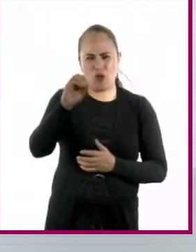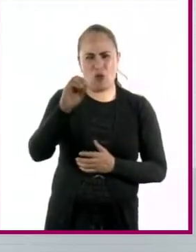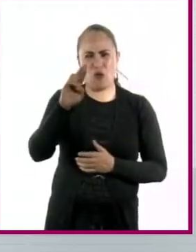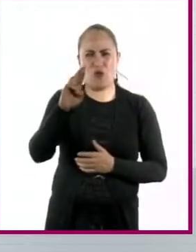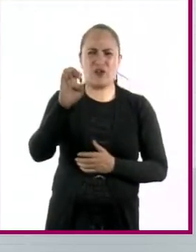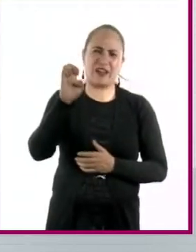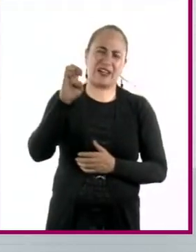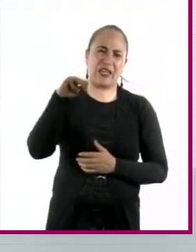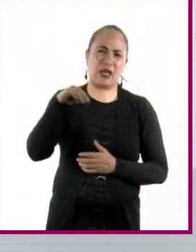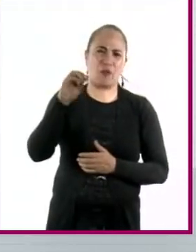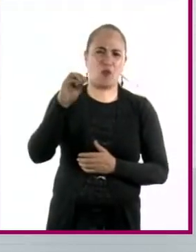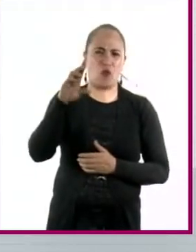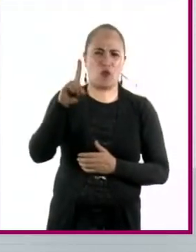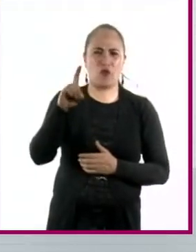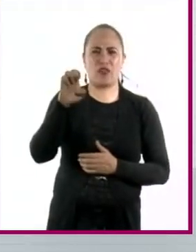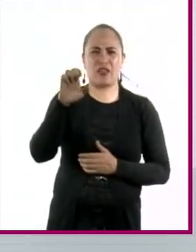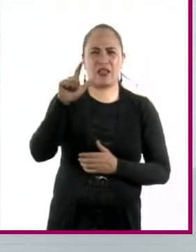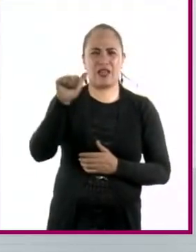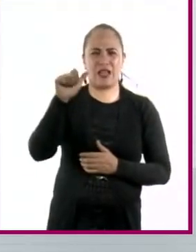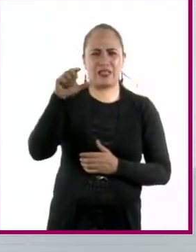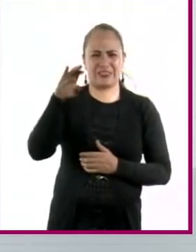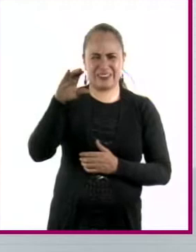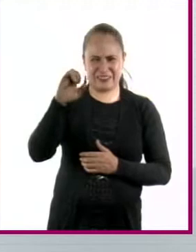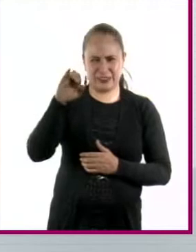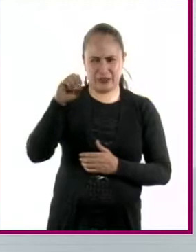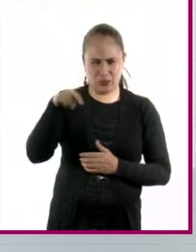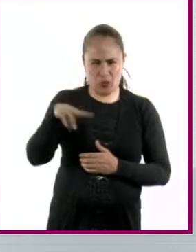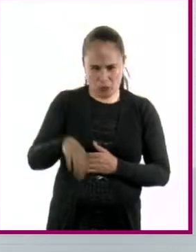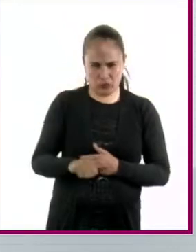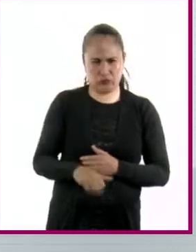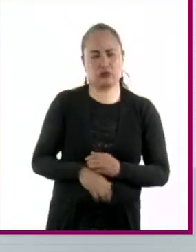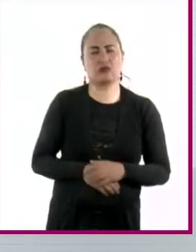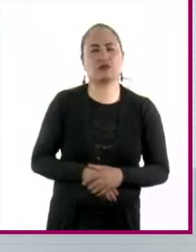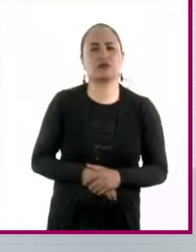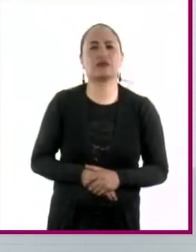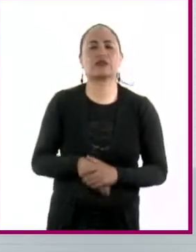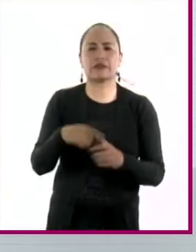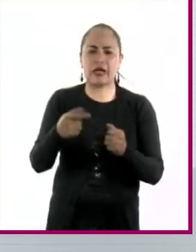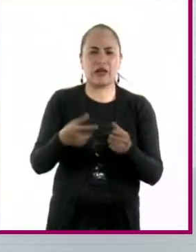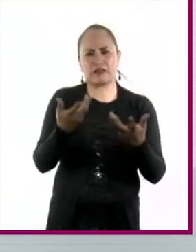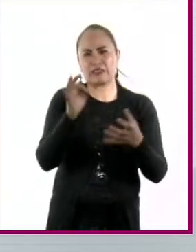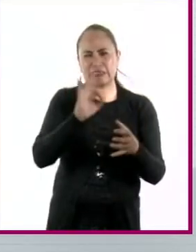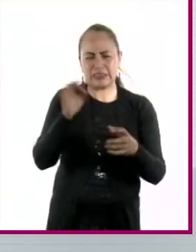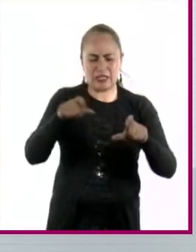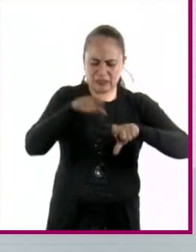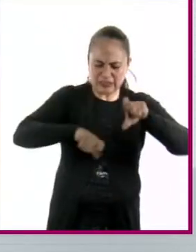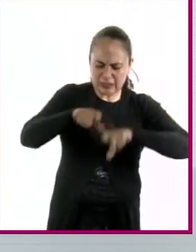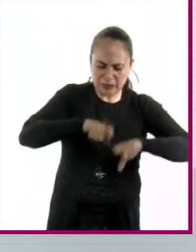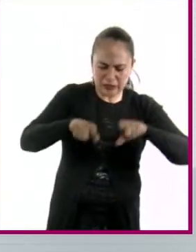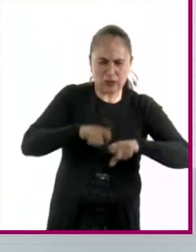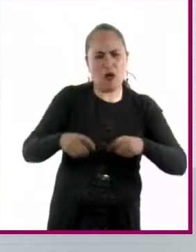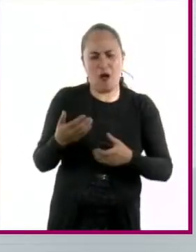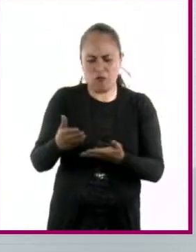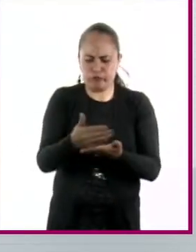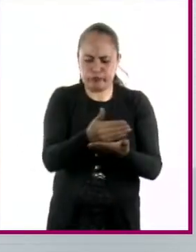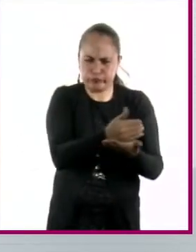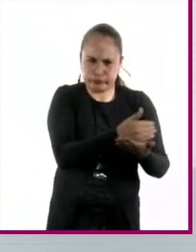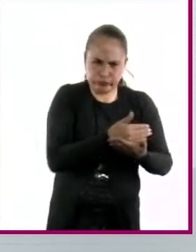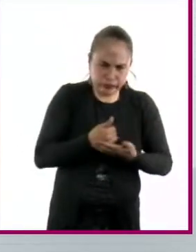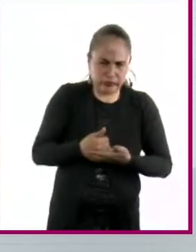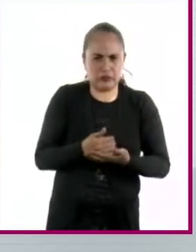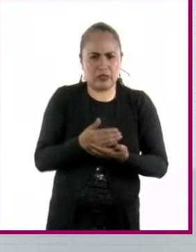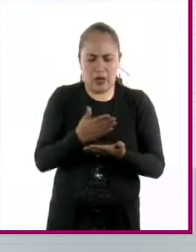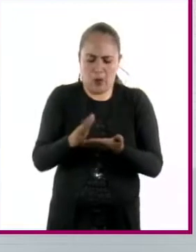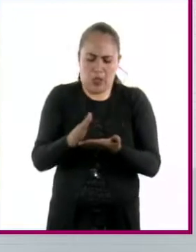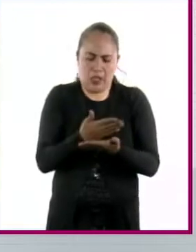hacen, atrapan a los contaminantes de diferentes maneras. Puedes atraparlos de manera química con otros